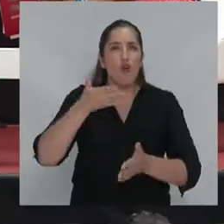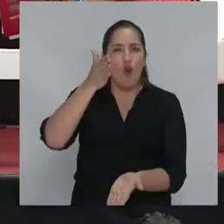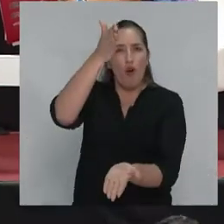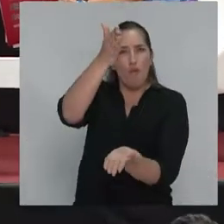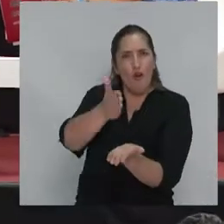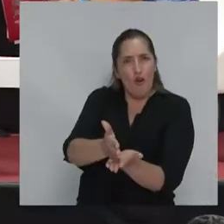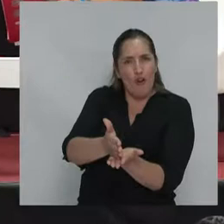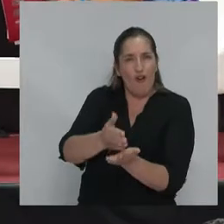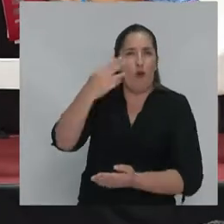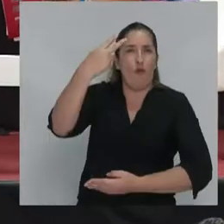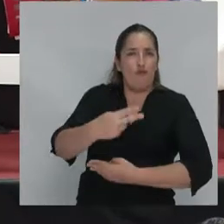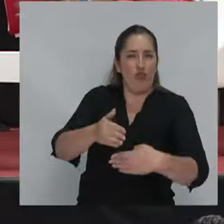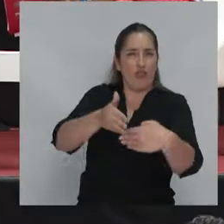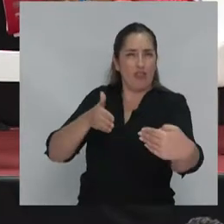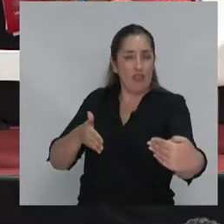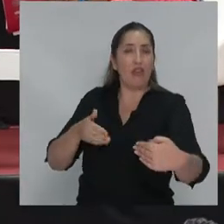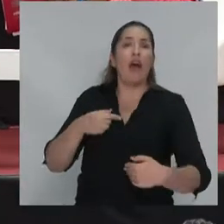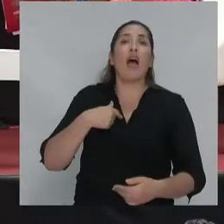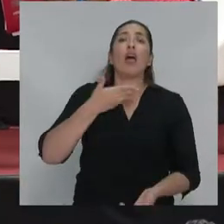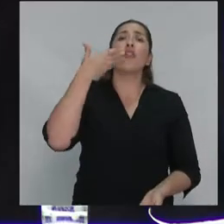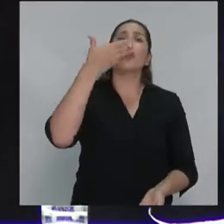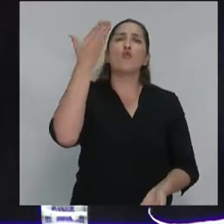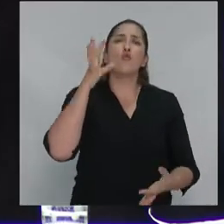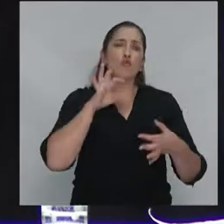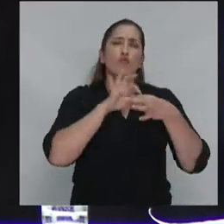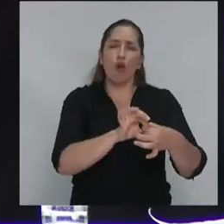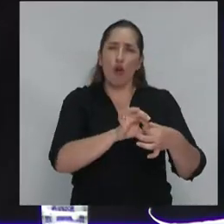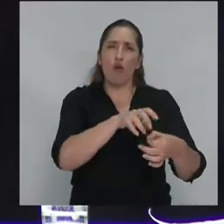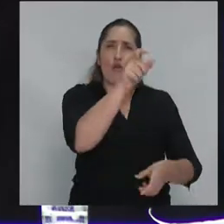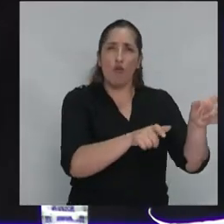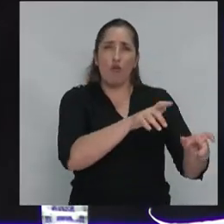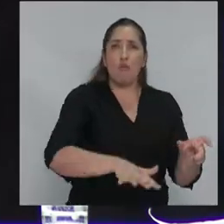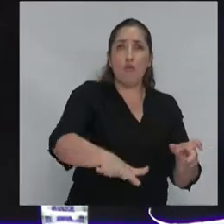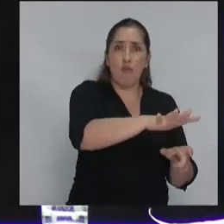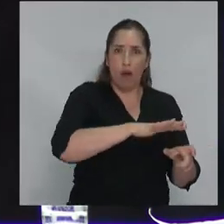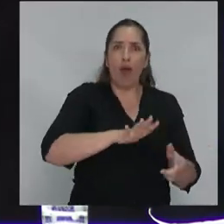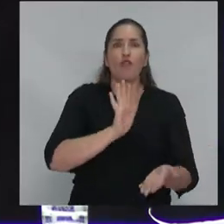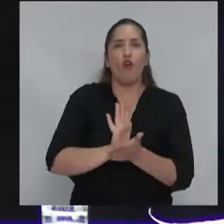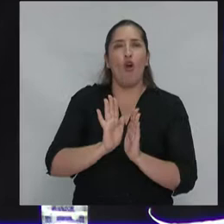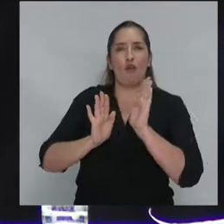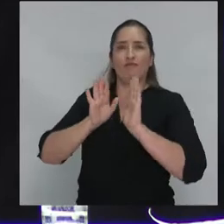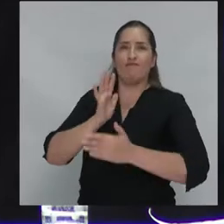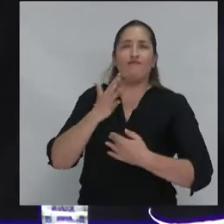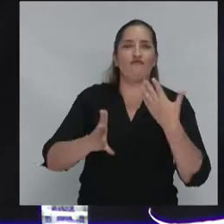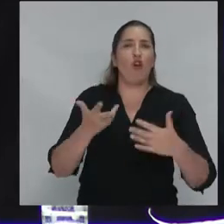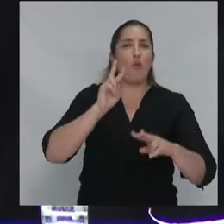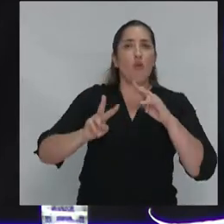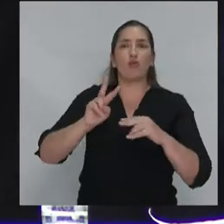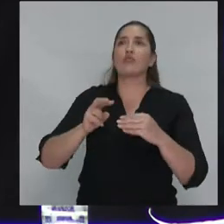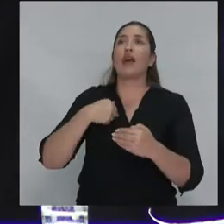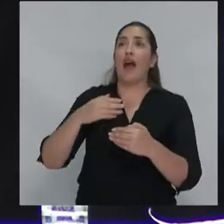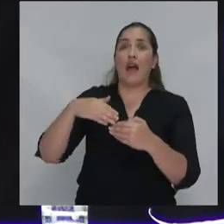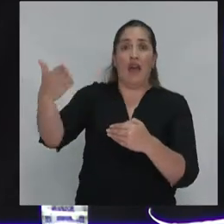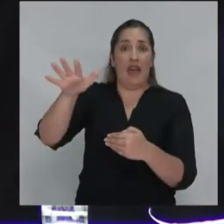para mí un discurso populista es un discurso que establece una frontera, frontera entre el nosotros